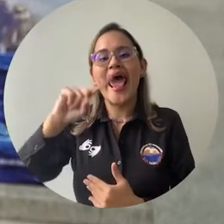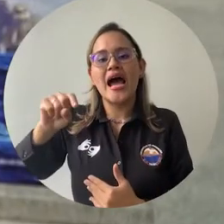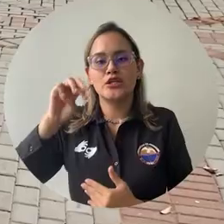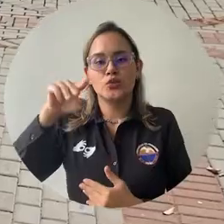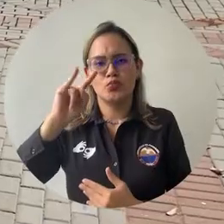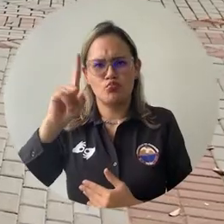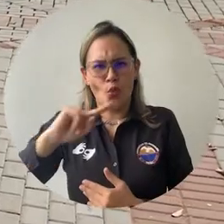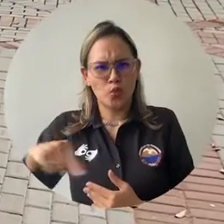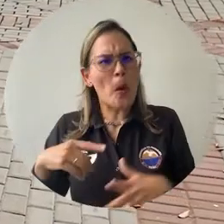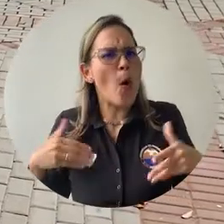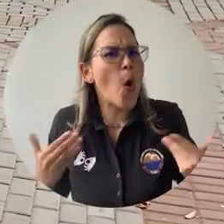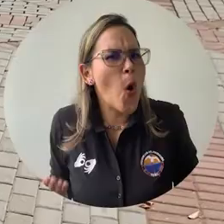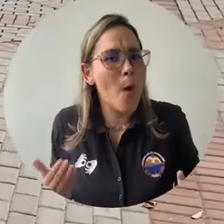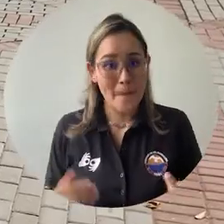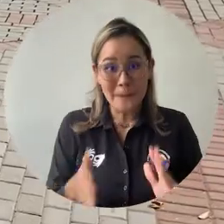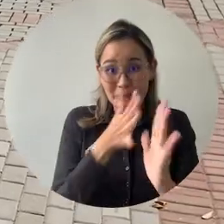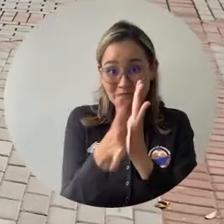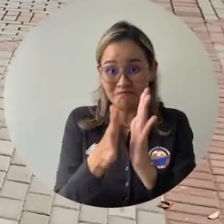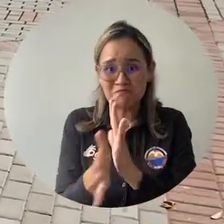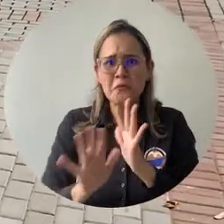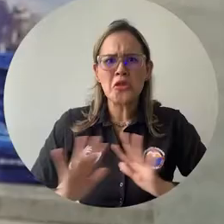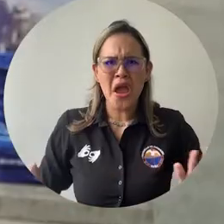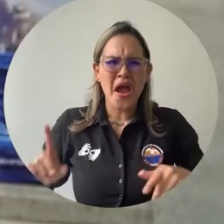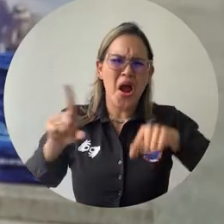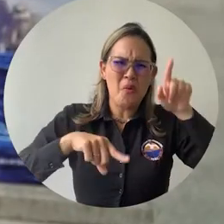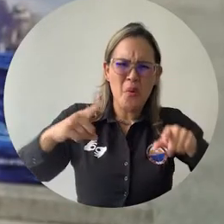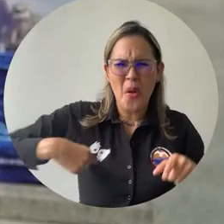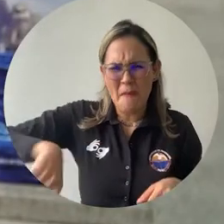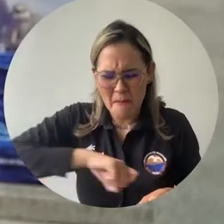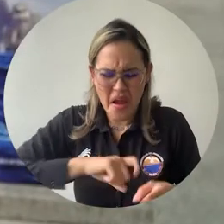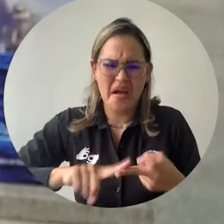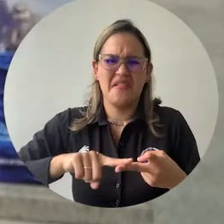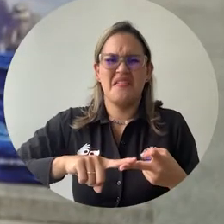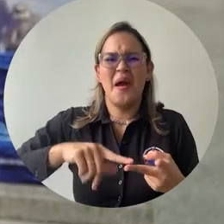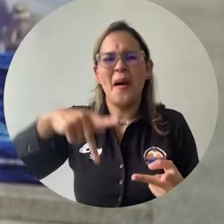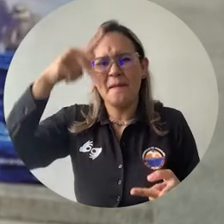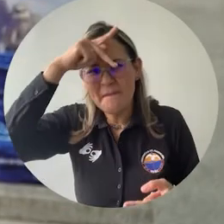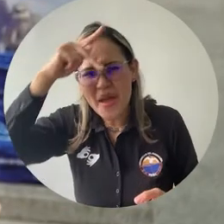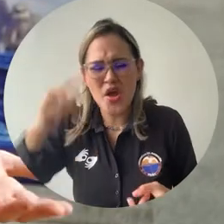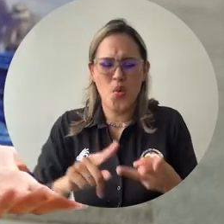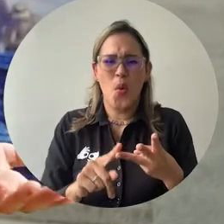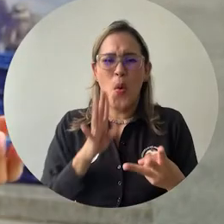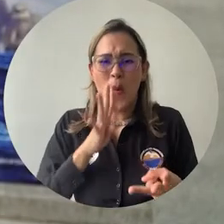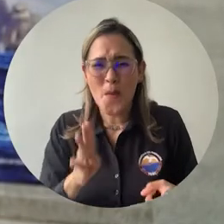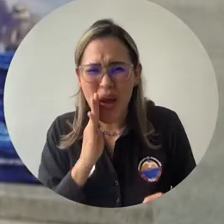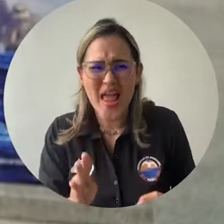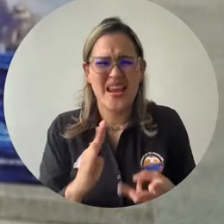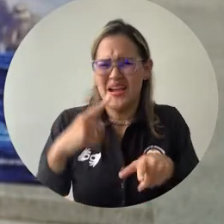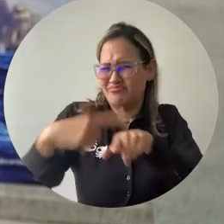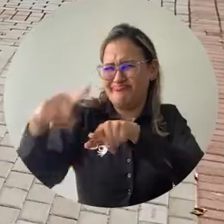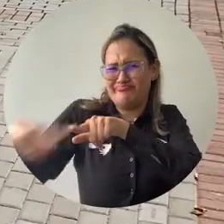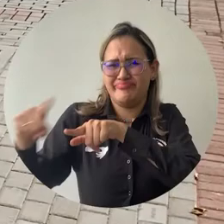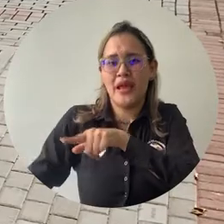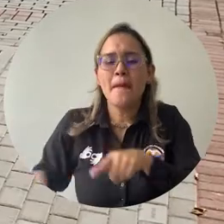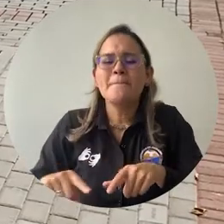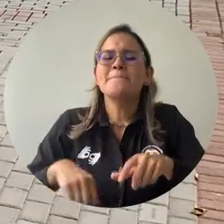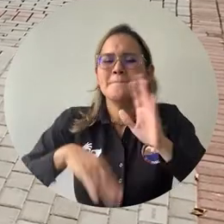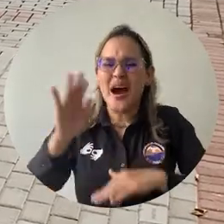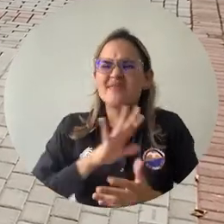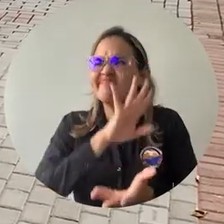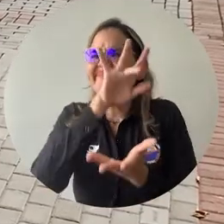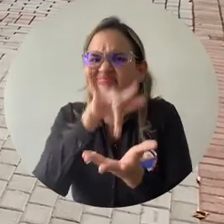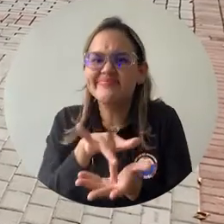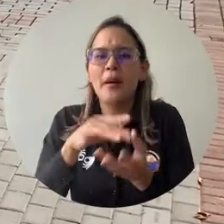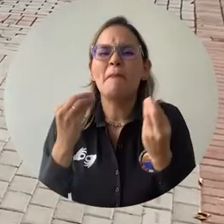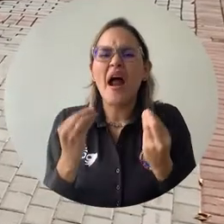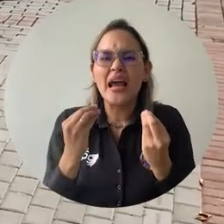delegados de la institución han visitado Portugal, España, Bélgica, Perú y Ecuador para avanzar en proyectos relacionados con investigación,